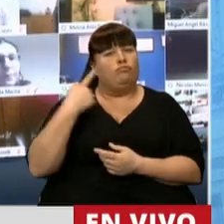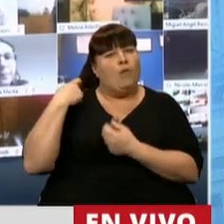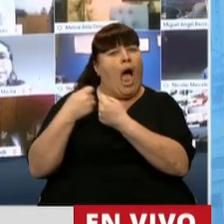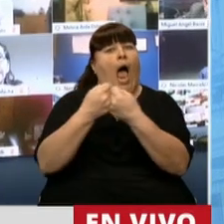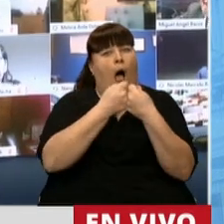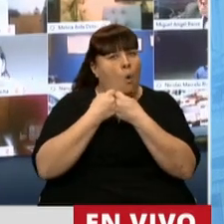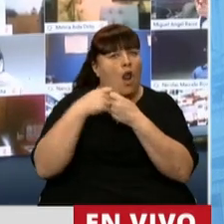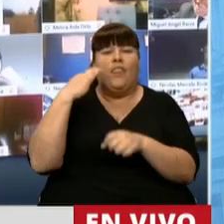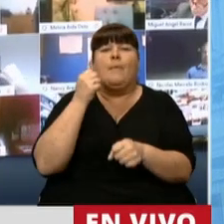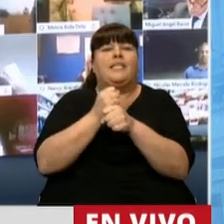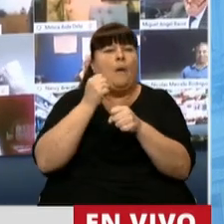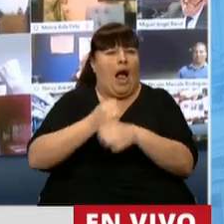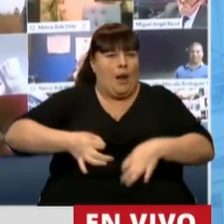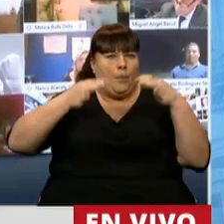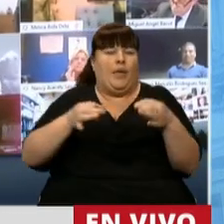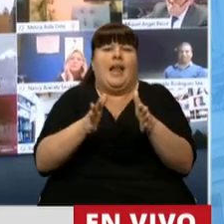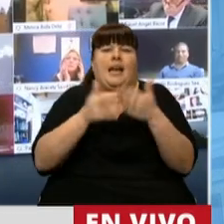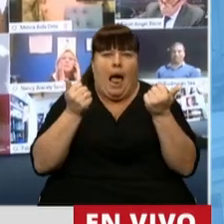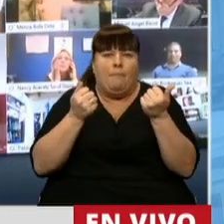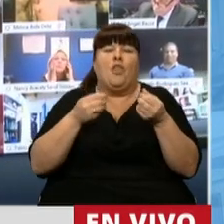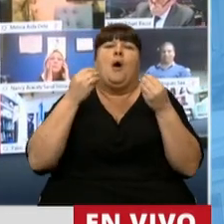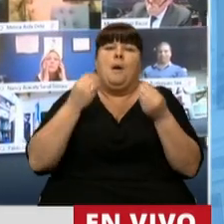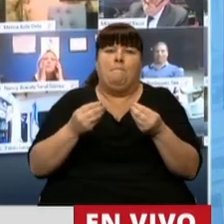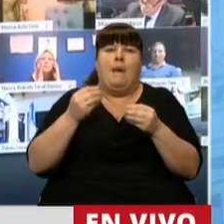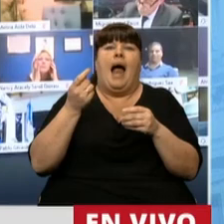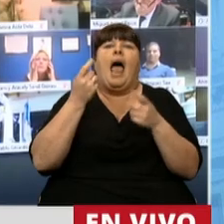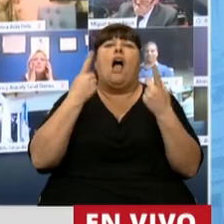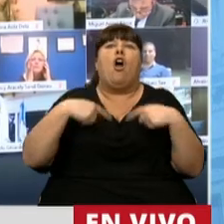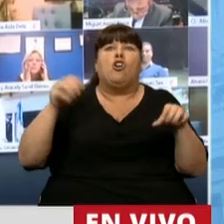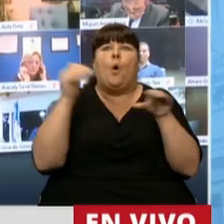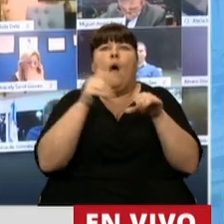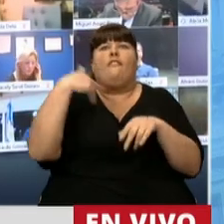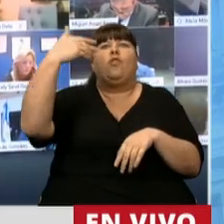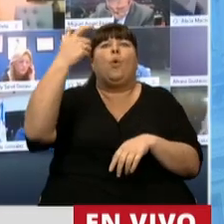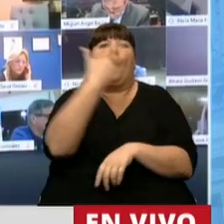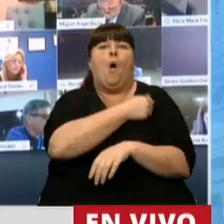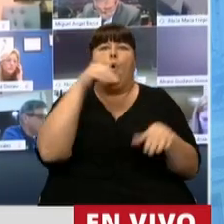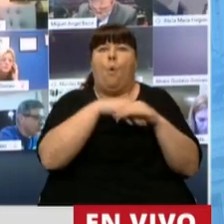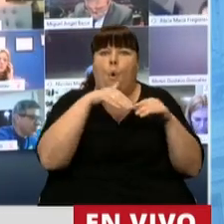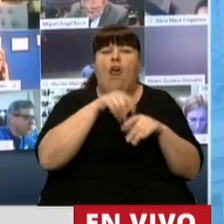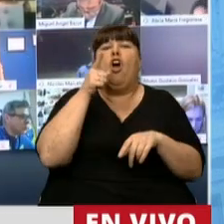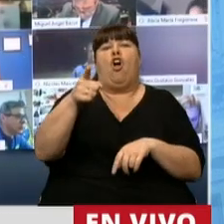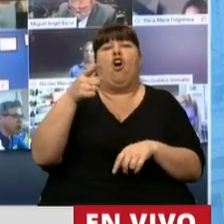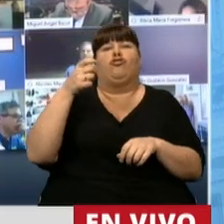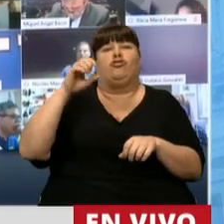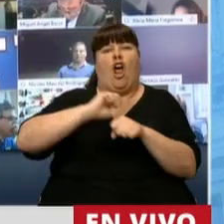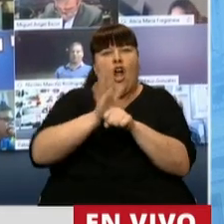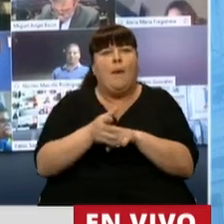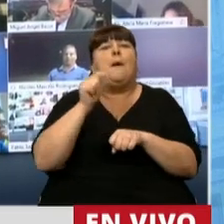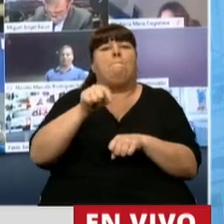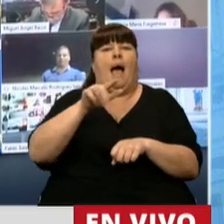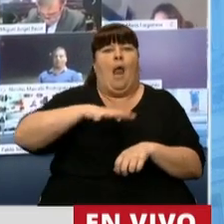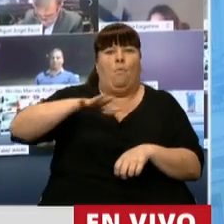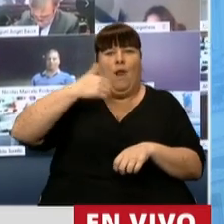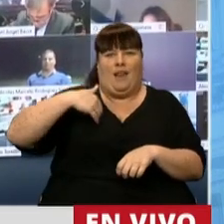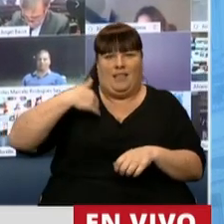acuerdo en que debemos actuar con gran celeridad para realizar las reservas necesarias de las futuras vacunas contra el coronavirus destinadas a nuestra